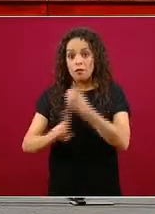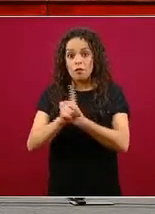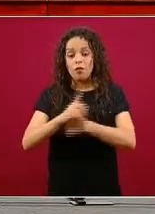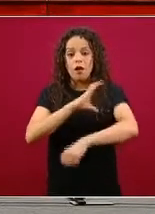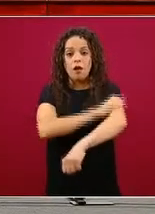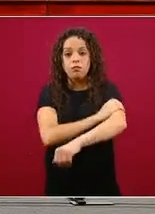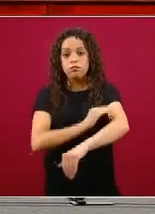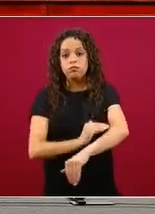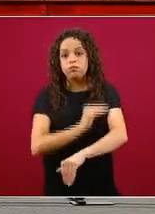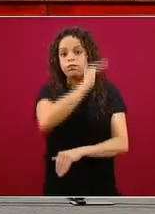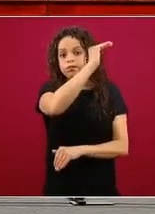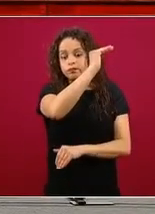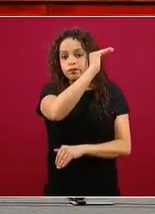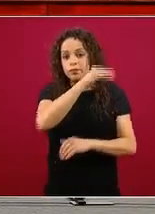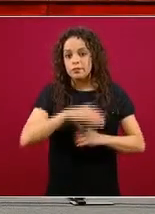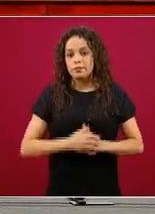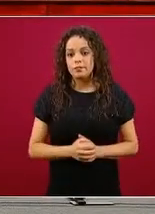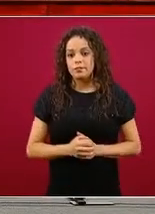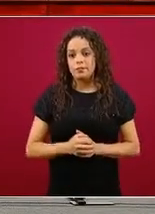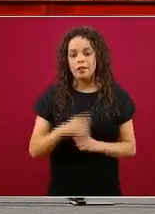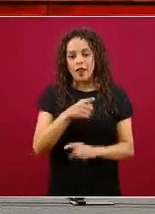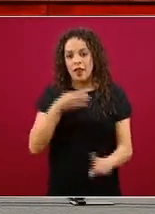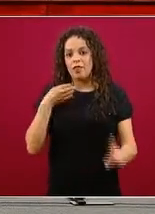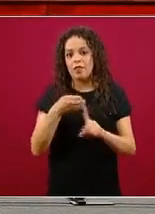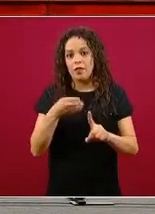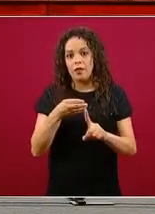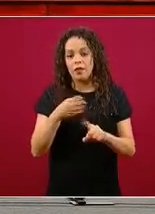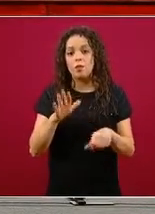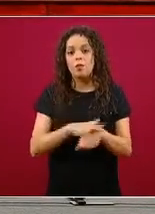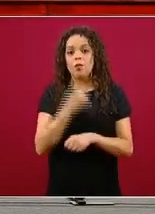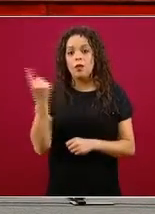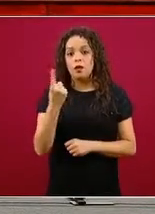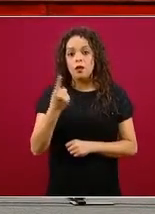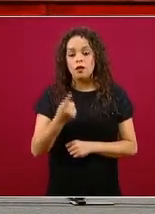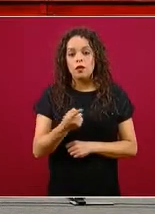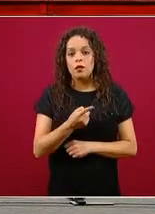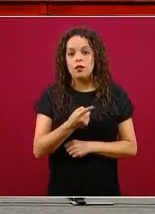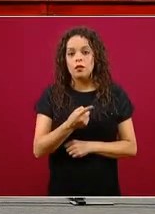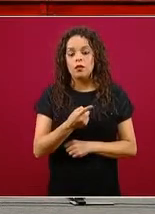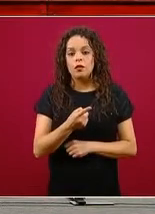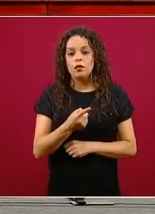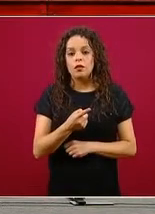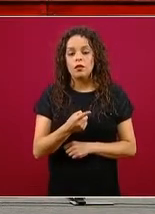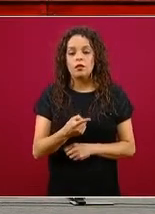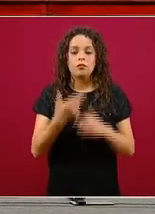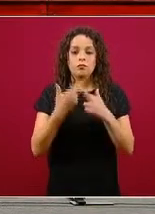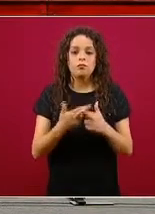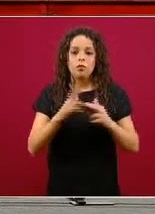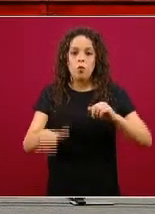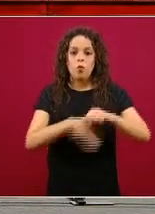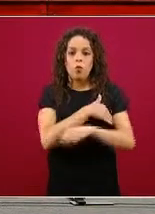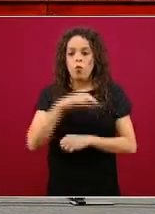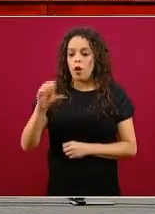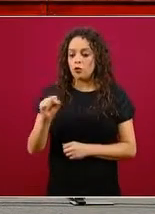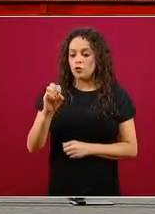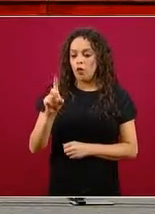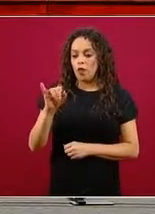bioquímico directo en el que se retiene sodio en la sangre y aumenta la presión arterial